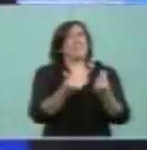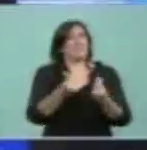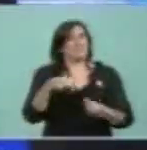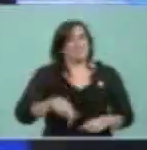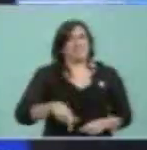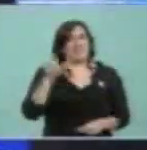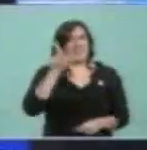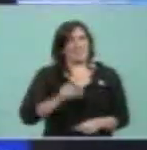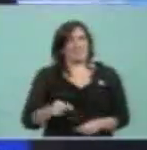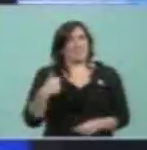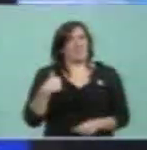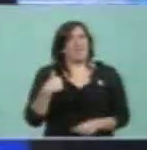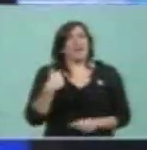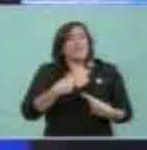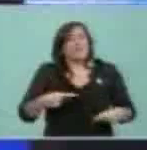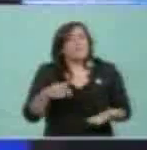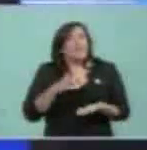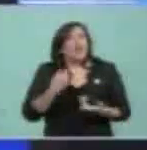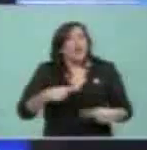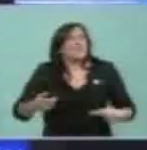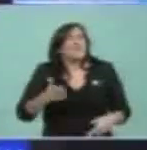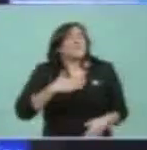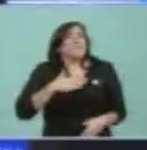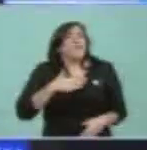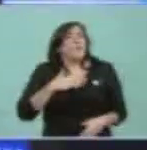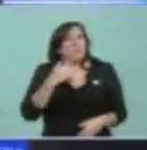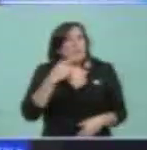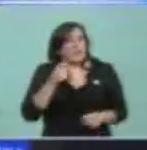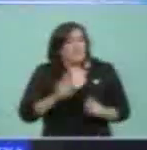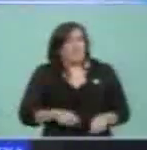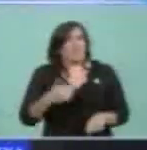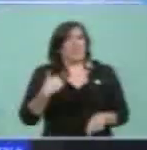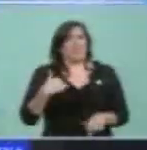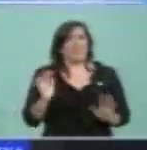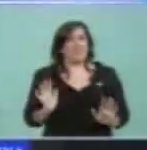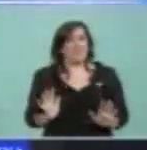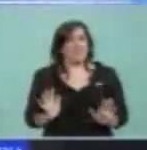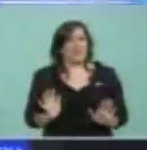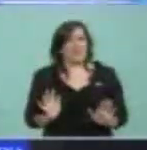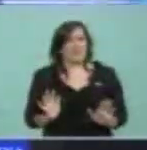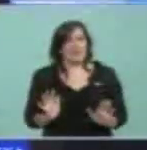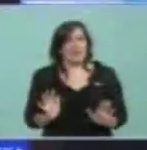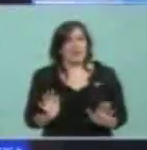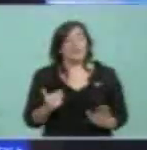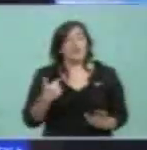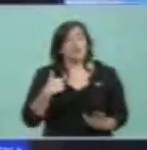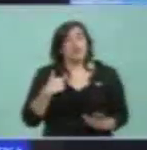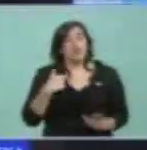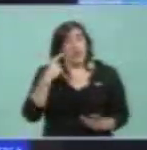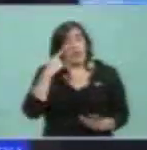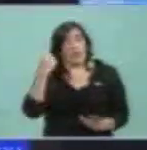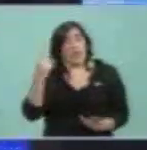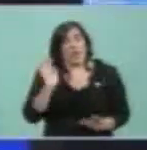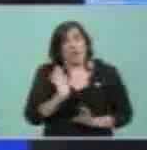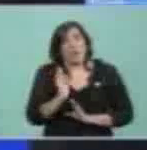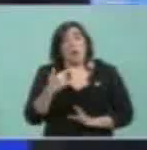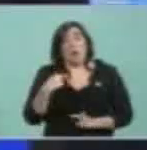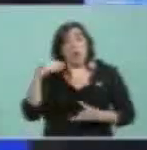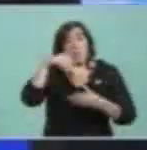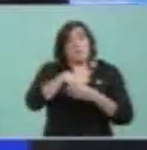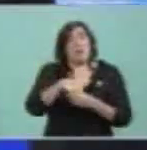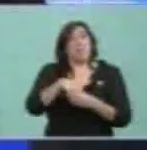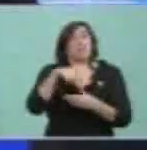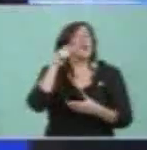de nuestros intereses. Que yo creo sinceramente, como miembro de la República Argentina del